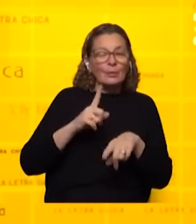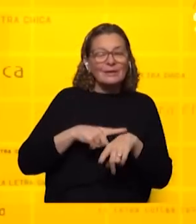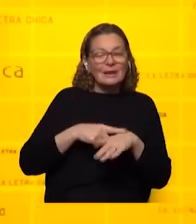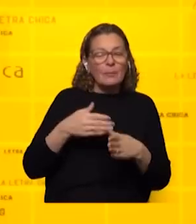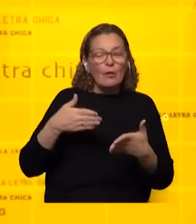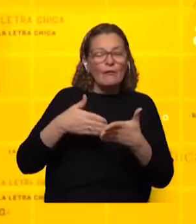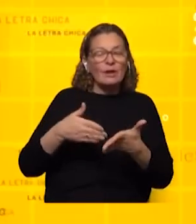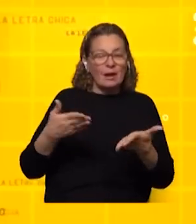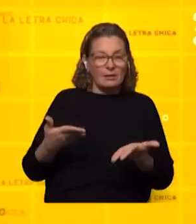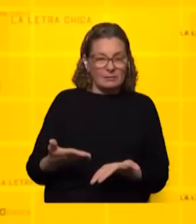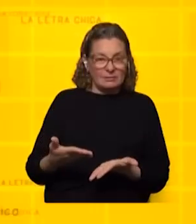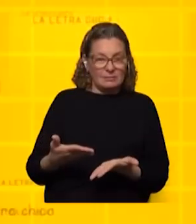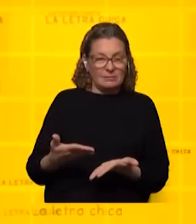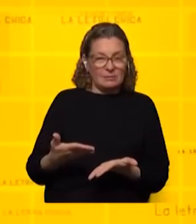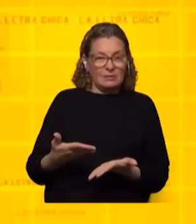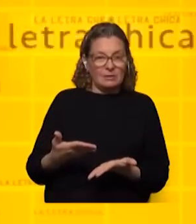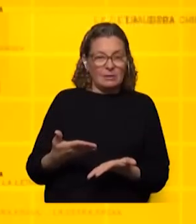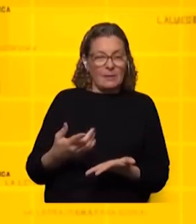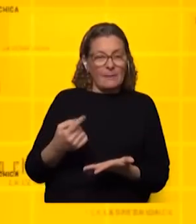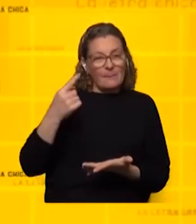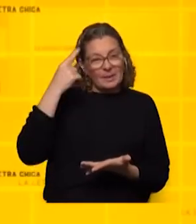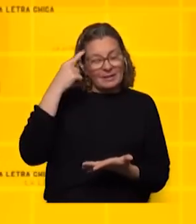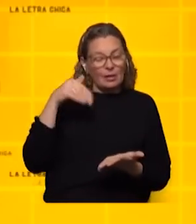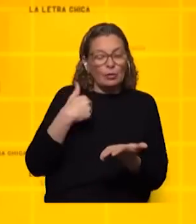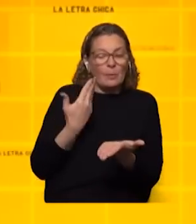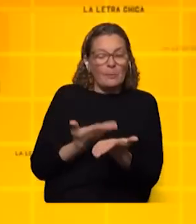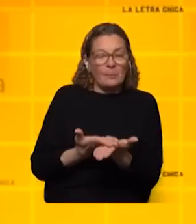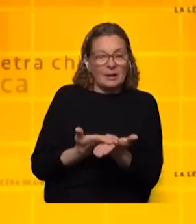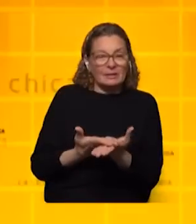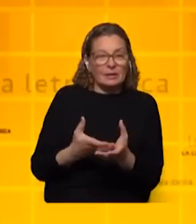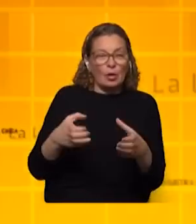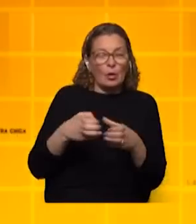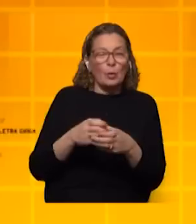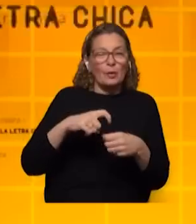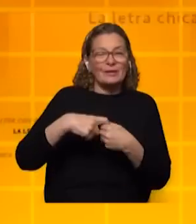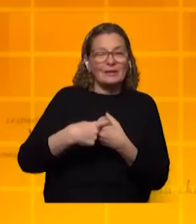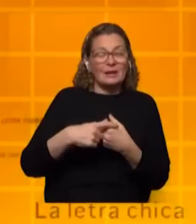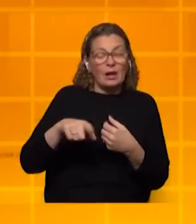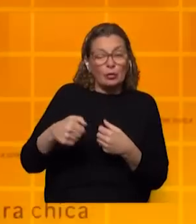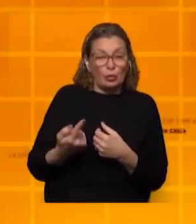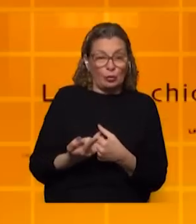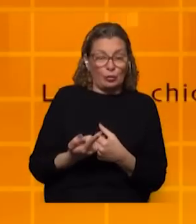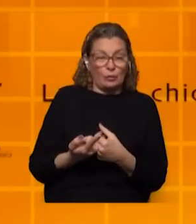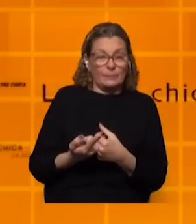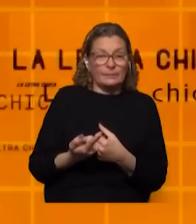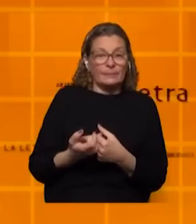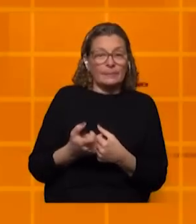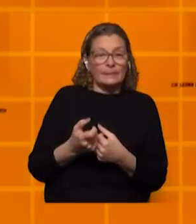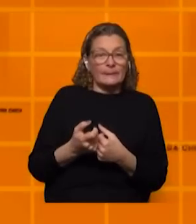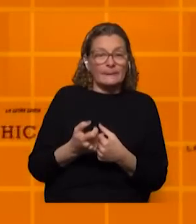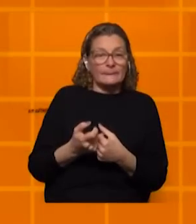de pararse digo en función de los planteos del gremio y de otros de otros actores